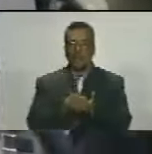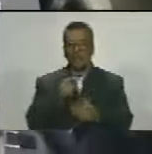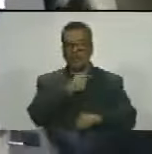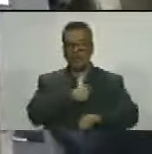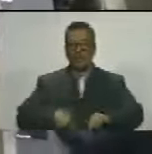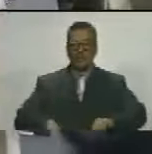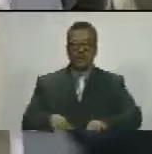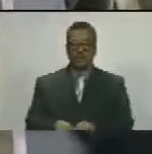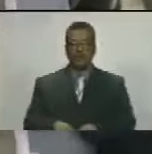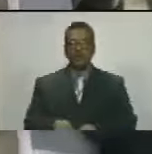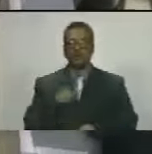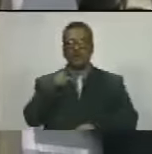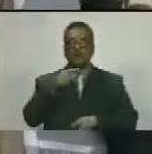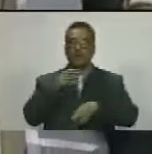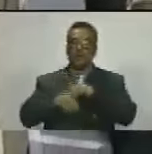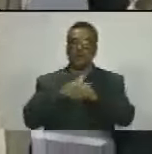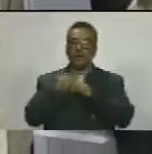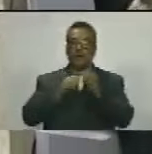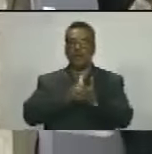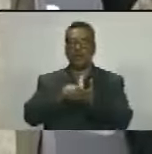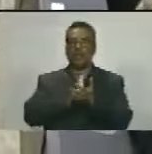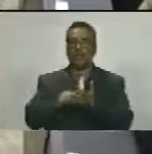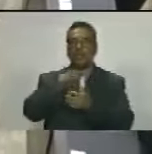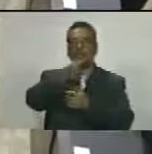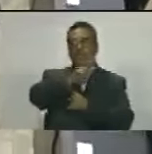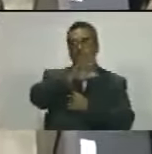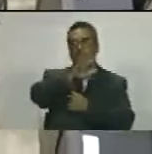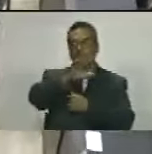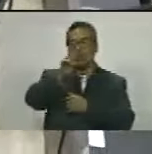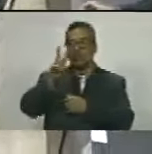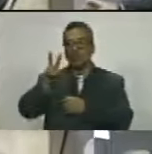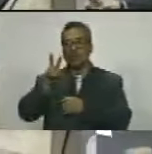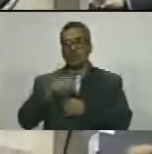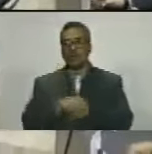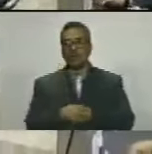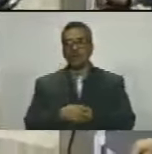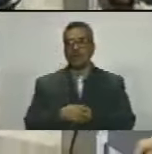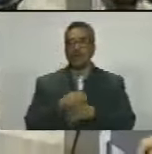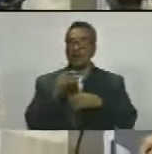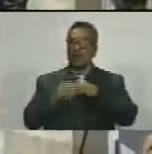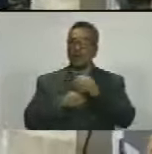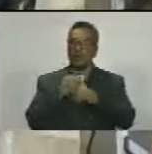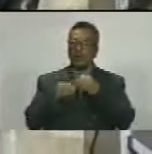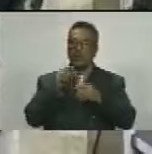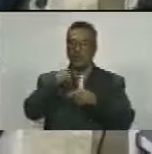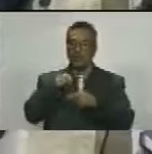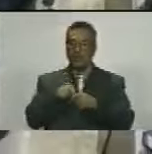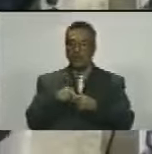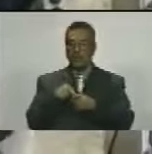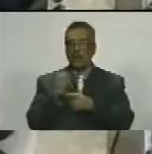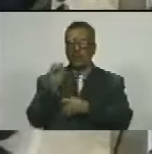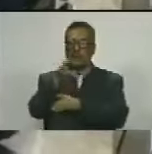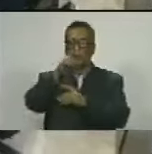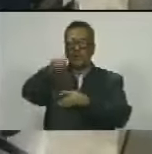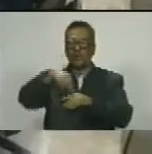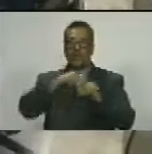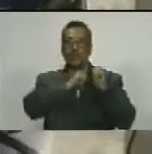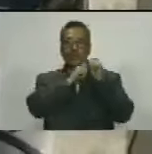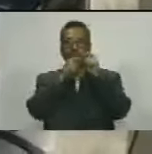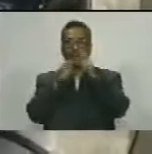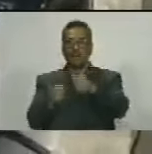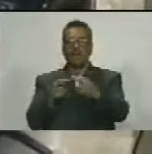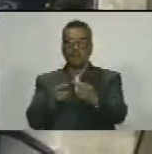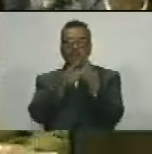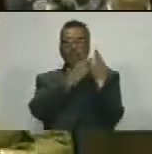presidente tal cual lo establece el artículo 252 corresponde a este parlamento designar su